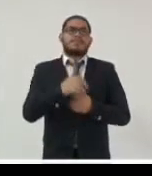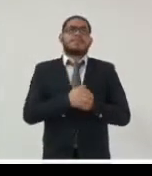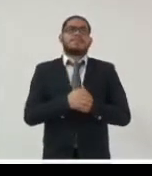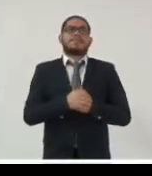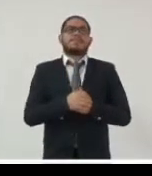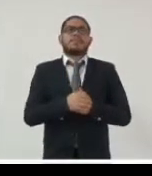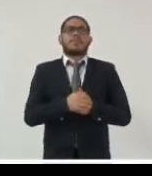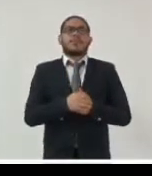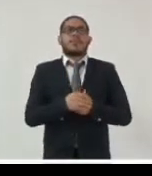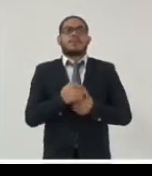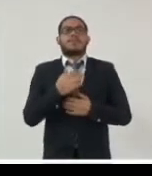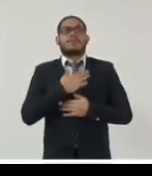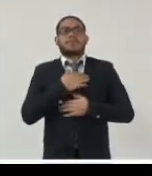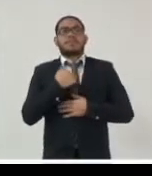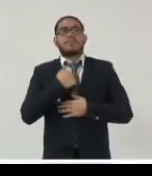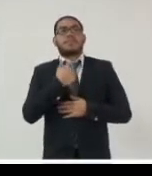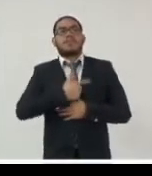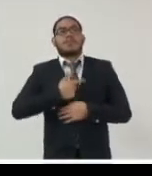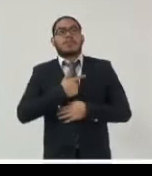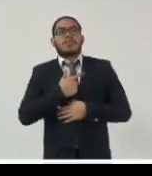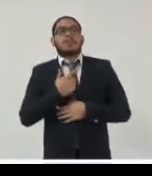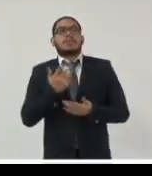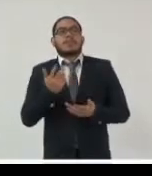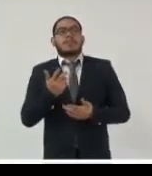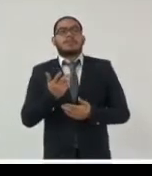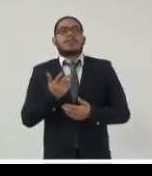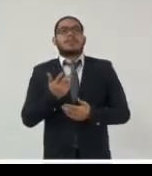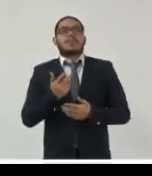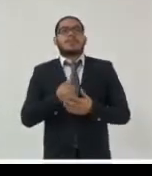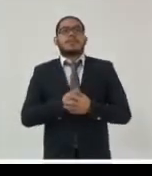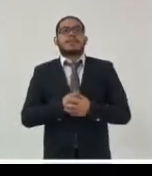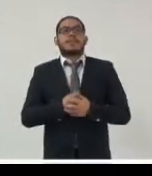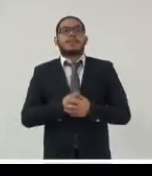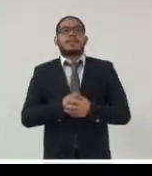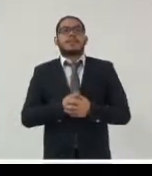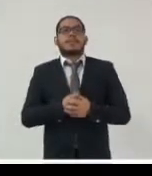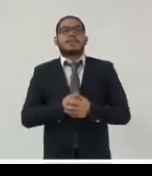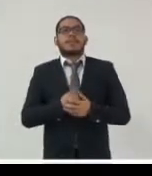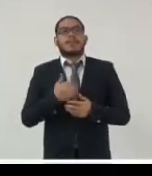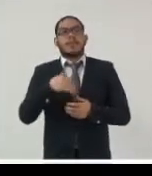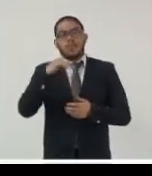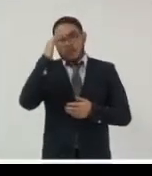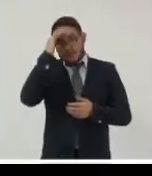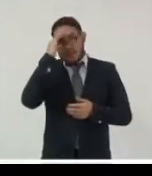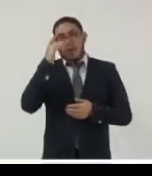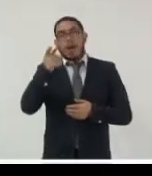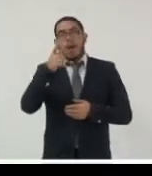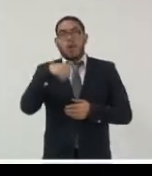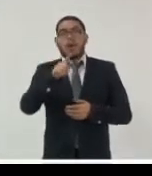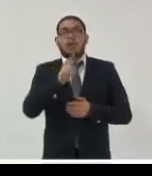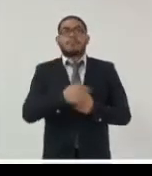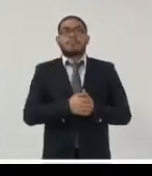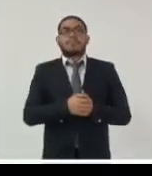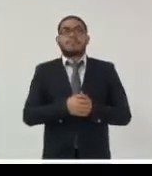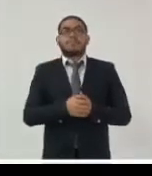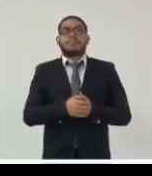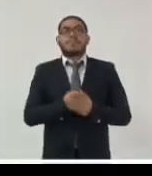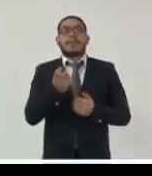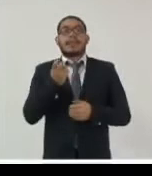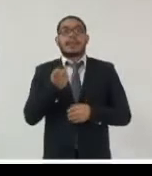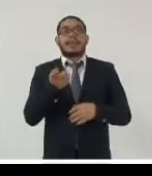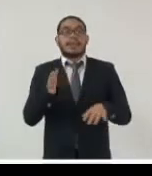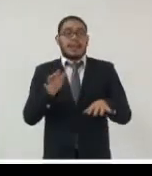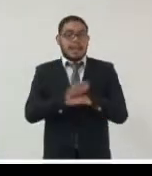lo que lo que me gustaría pues pues hacer de reflexión con vosotros es que este cambio que está